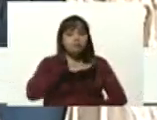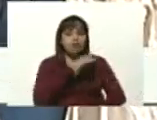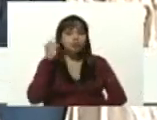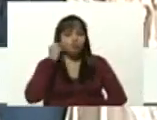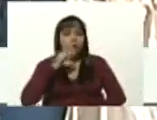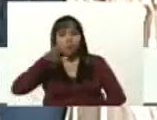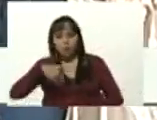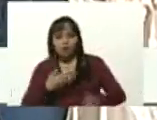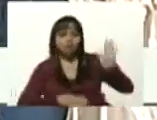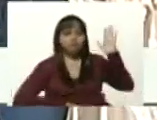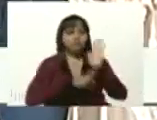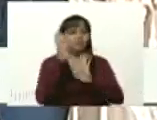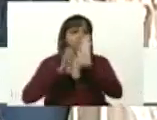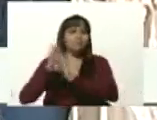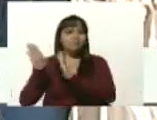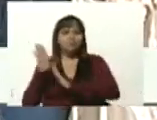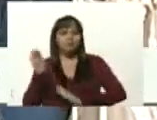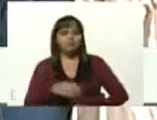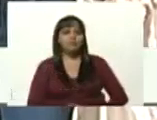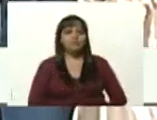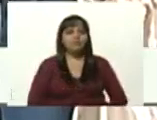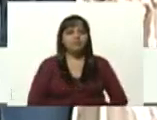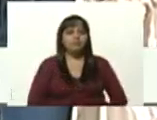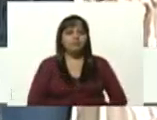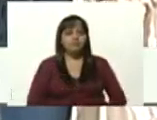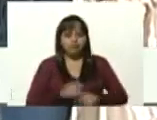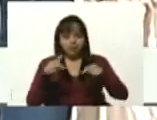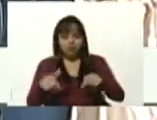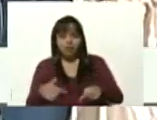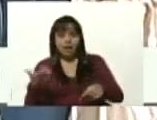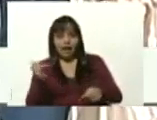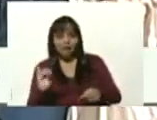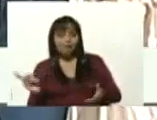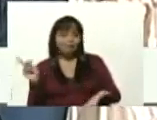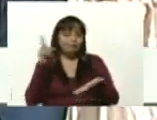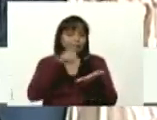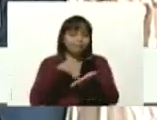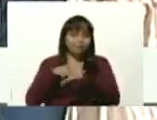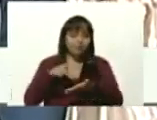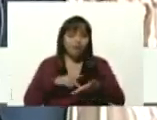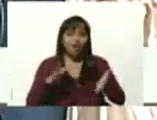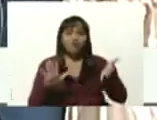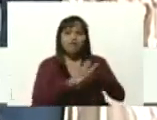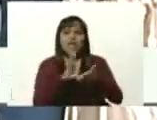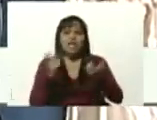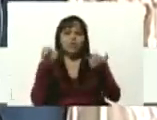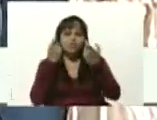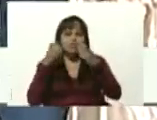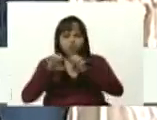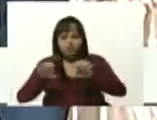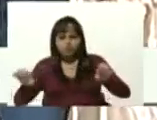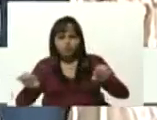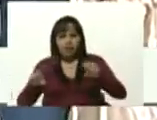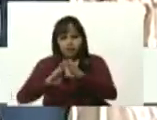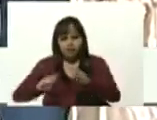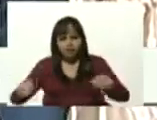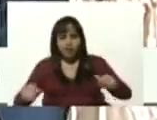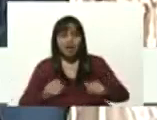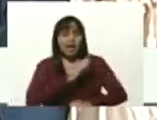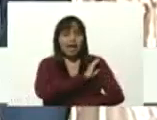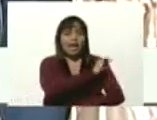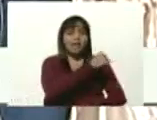puedan desarrollar a gran cabalidad. Desde aquí estamos incorporados en lo territorial, presidente. La jefa de la UBCH,